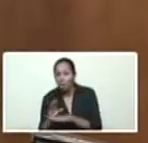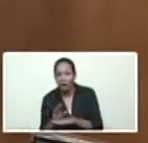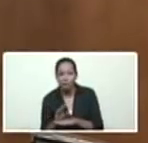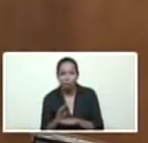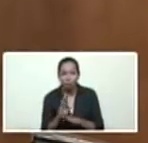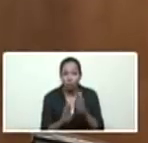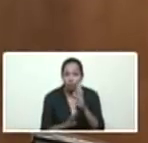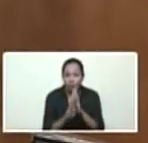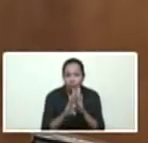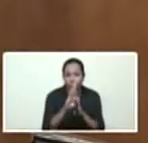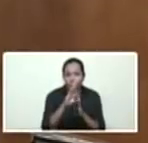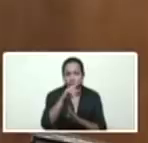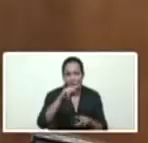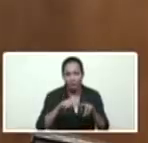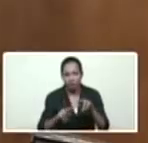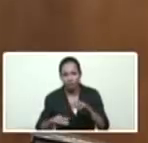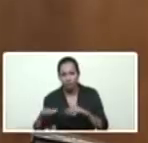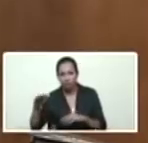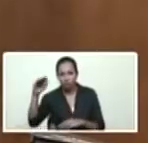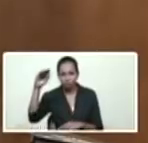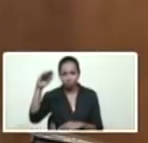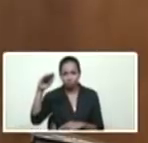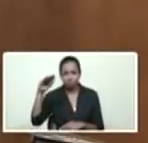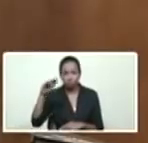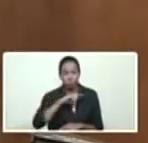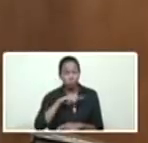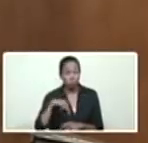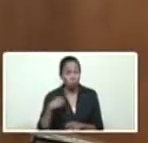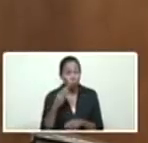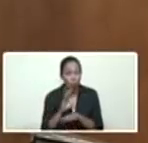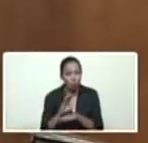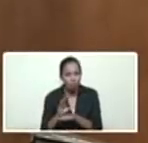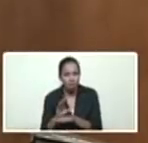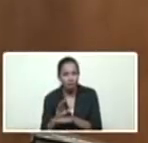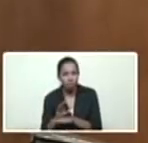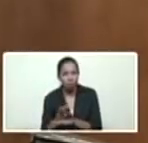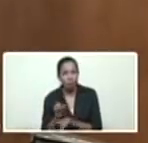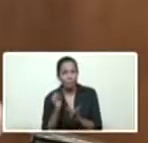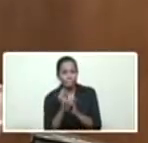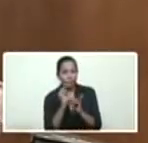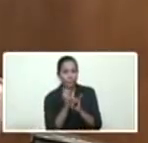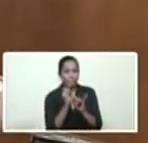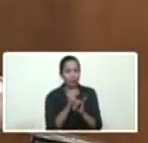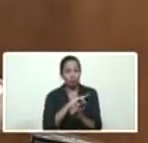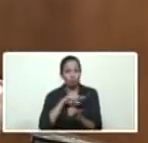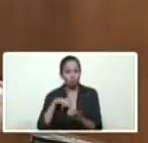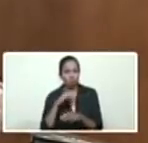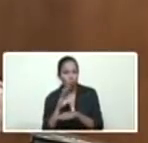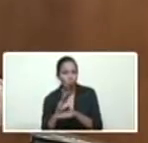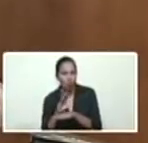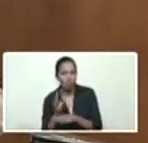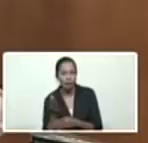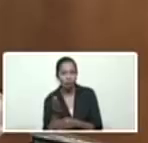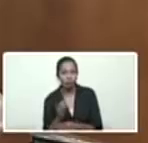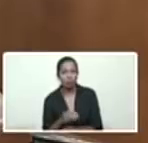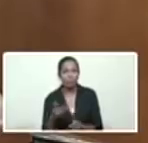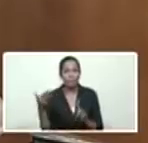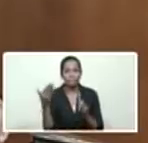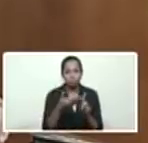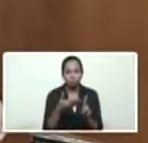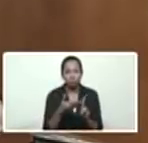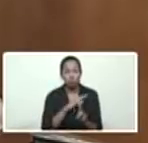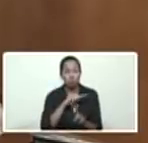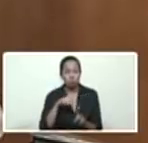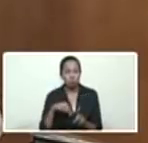para ir blindando y evitando que en la transmisión nos sigan dando ataques electromagnéticos, y para llegar de manera estable,